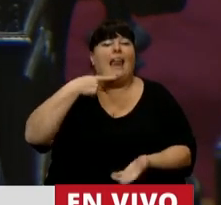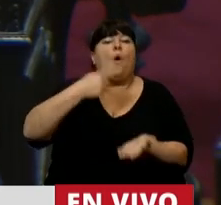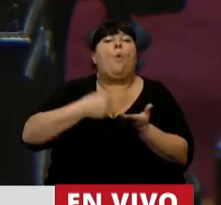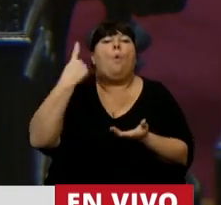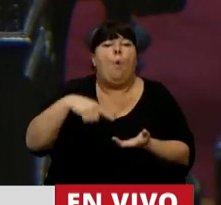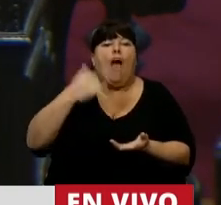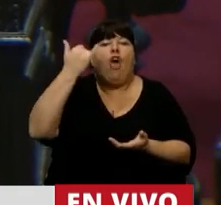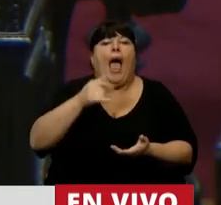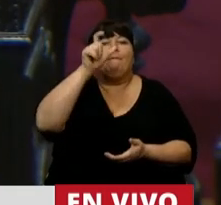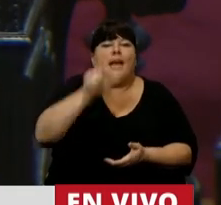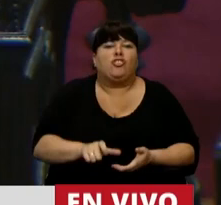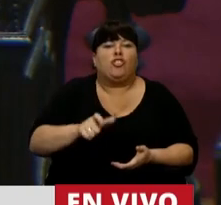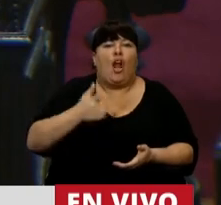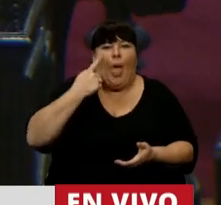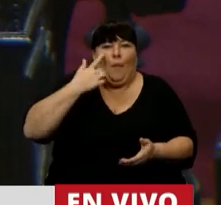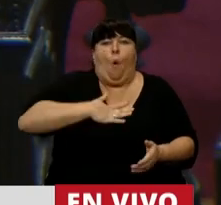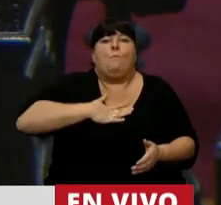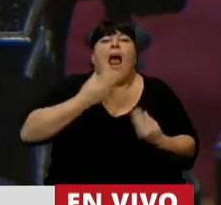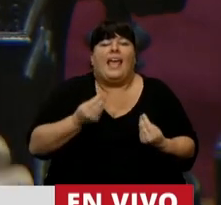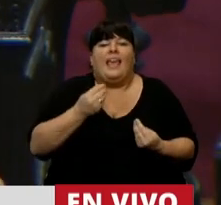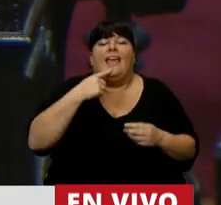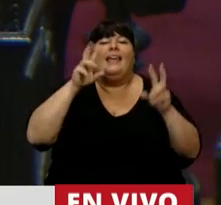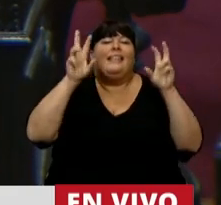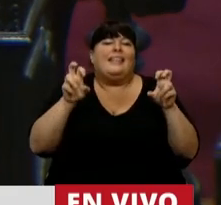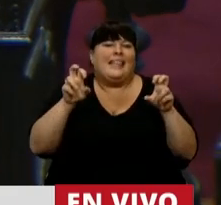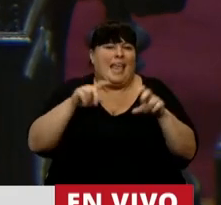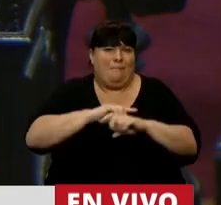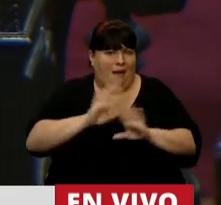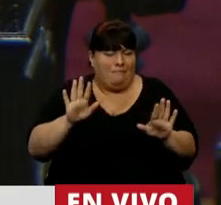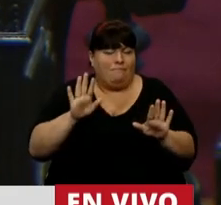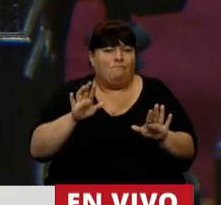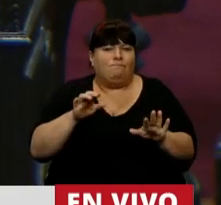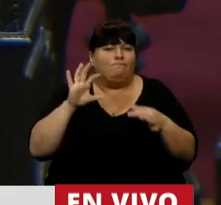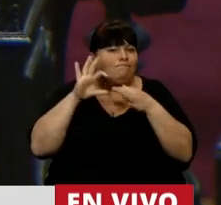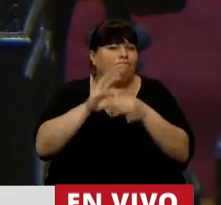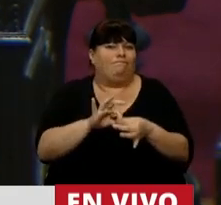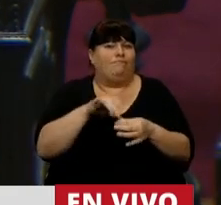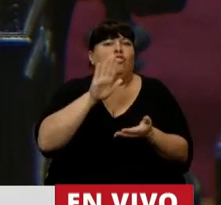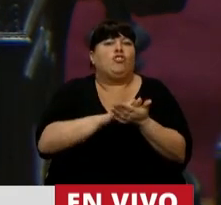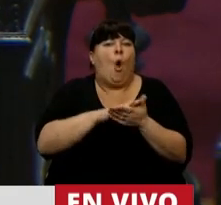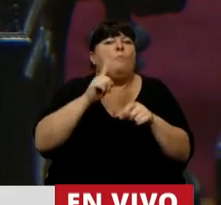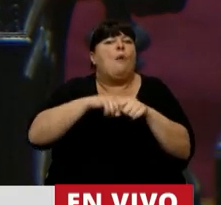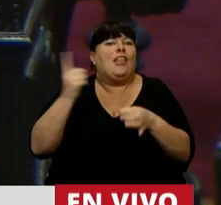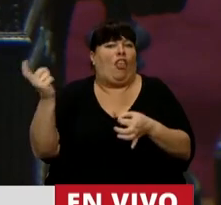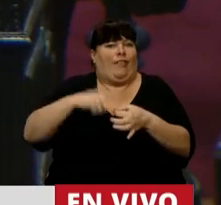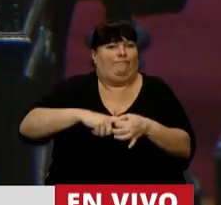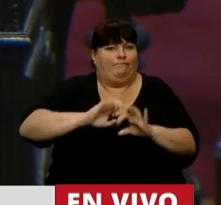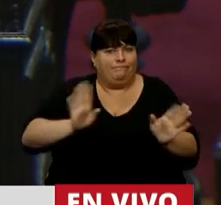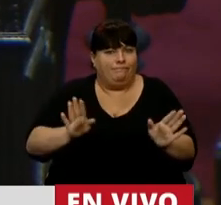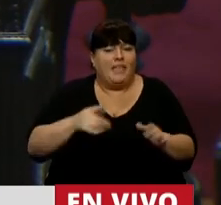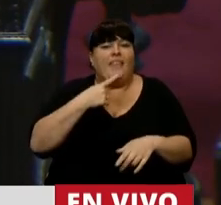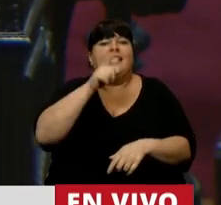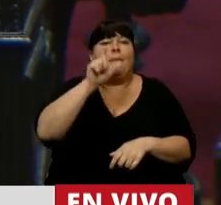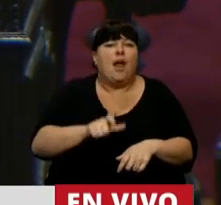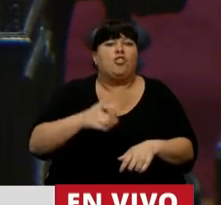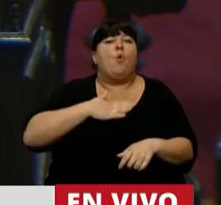momento hay persona y ser humano, que dice que eran términos que indisolublemente estaban atados al de la concepción, dijo que había persona